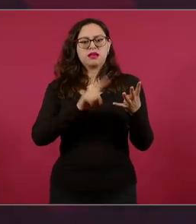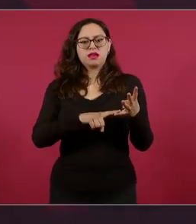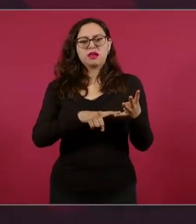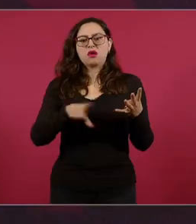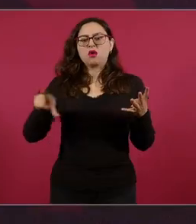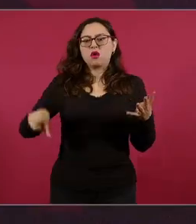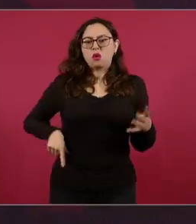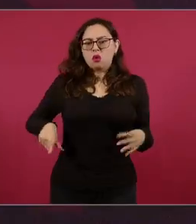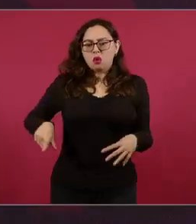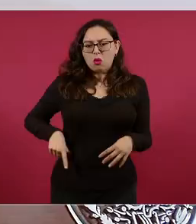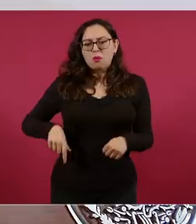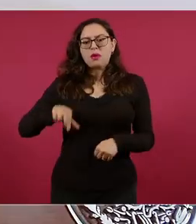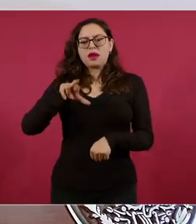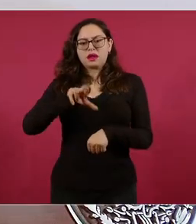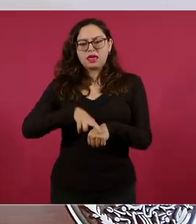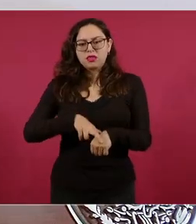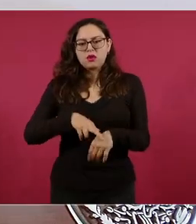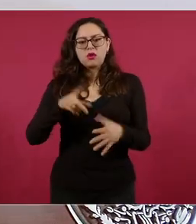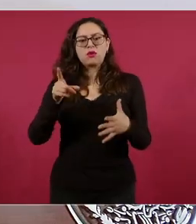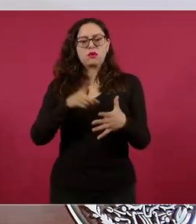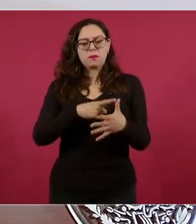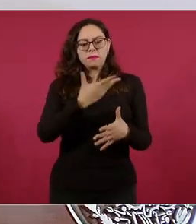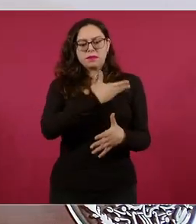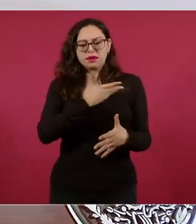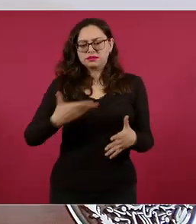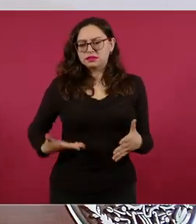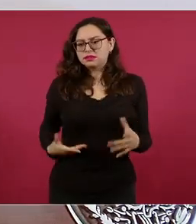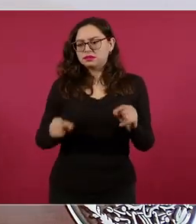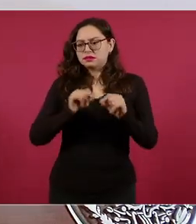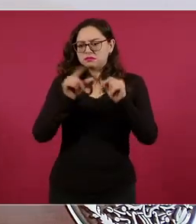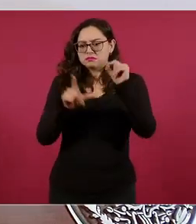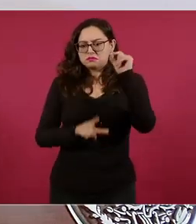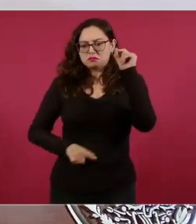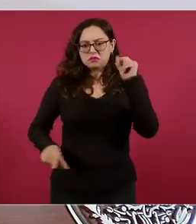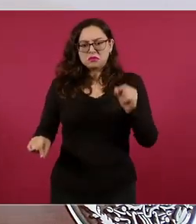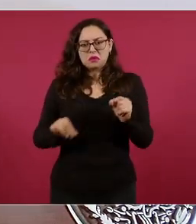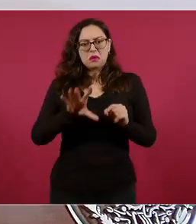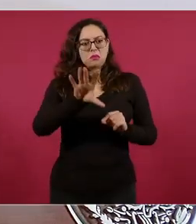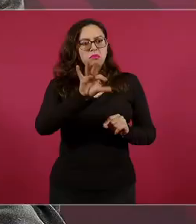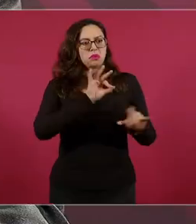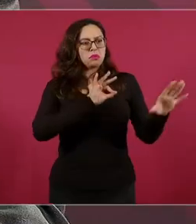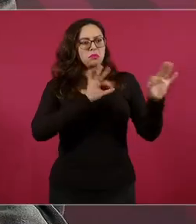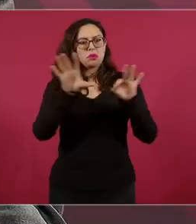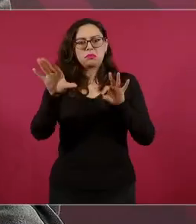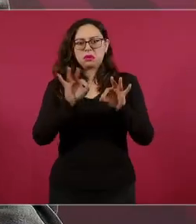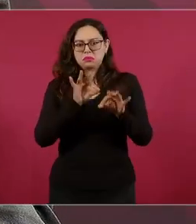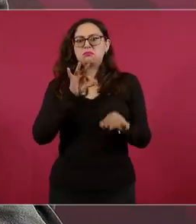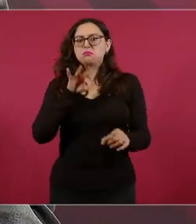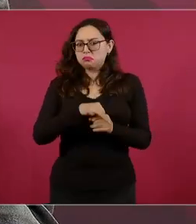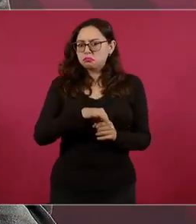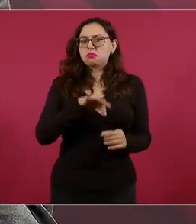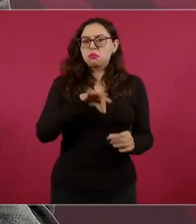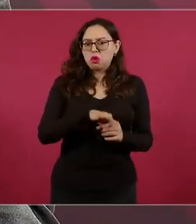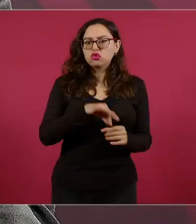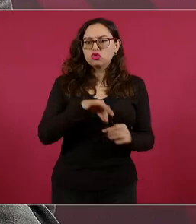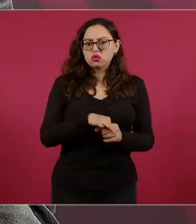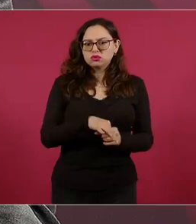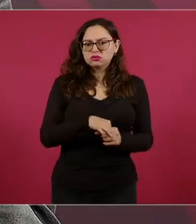los gobernadores, porque se elige al presidente de la república y no se va a elegir un juez,